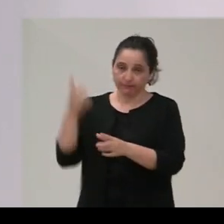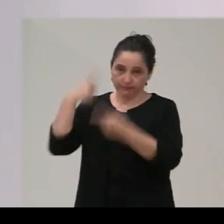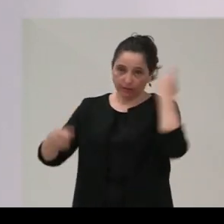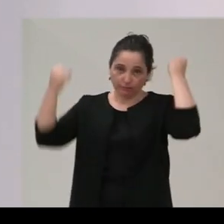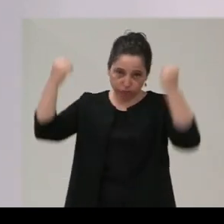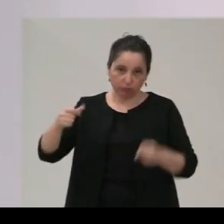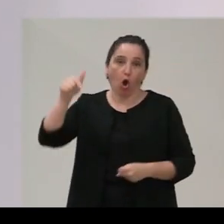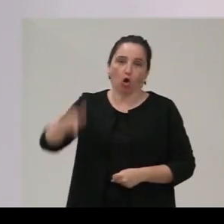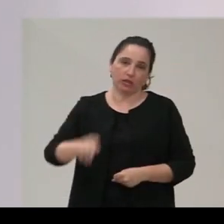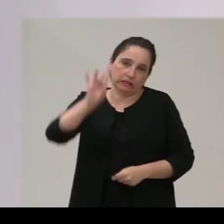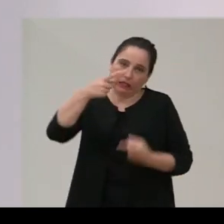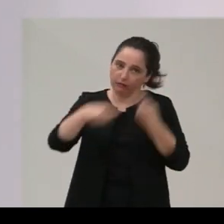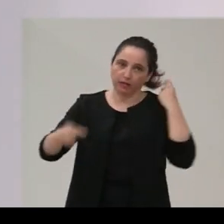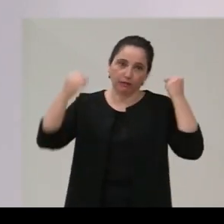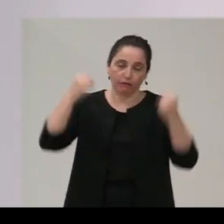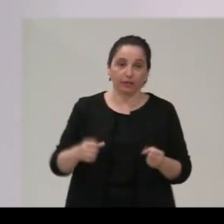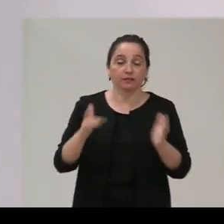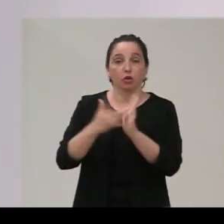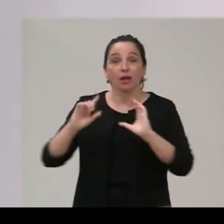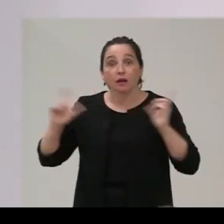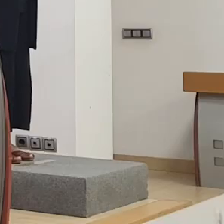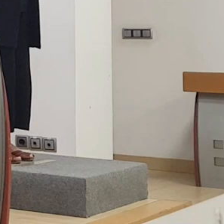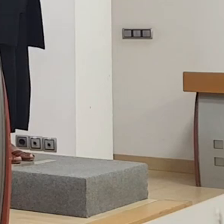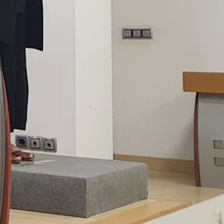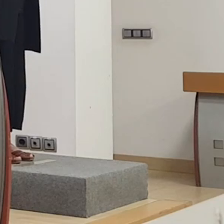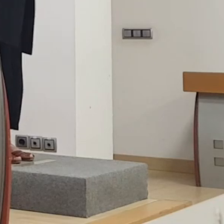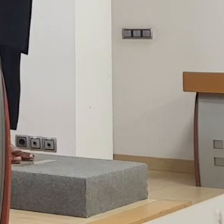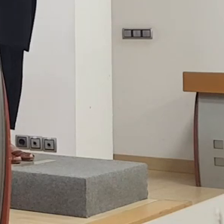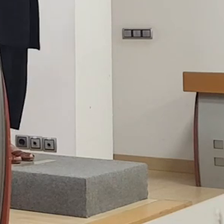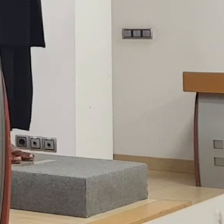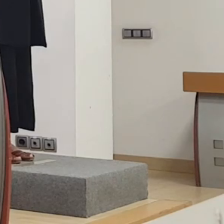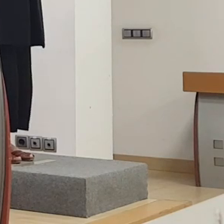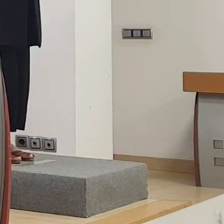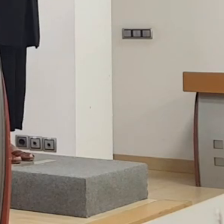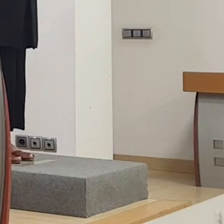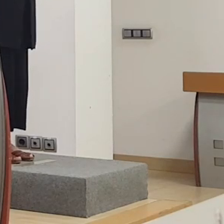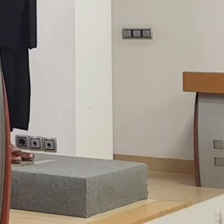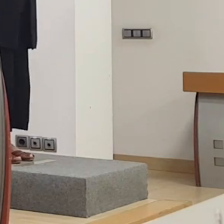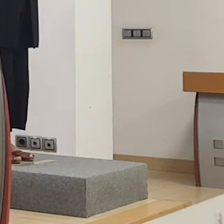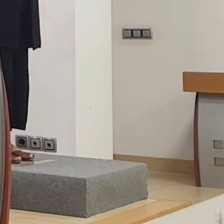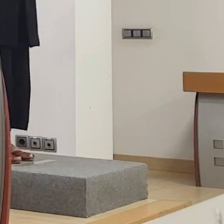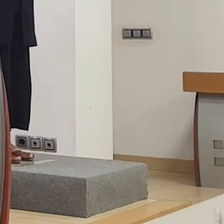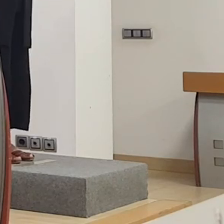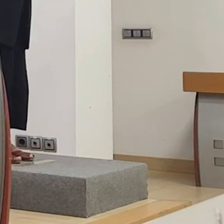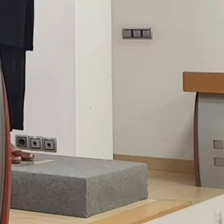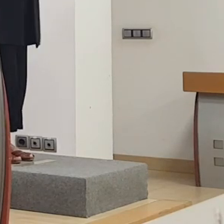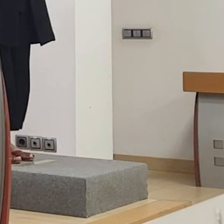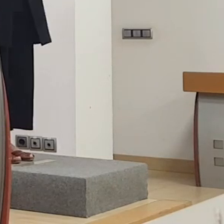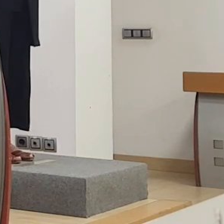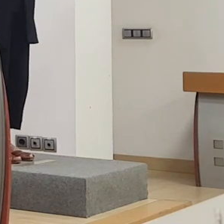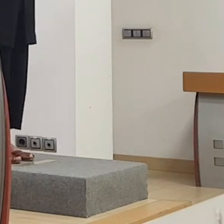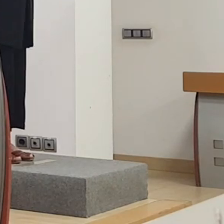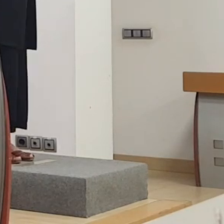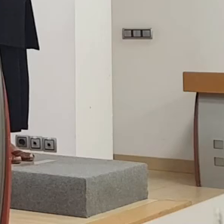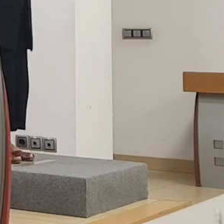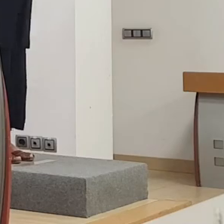han notado, es una reunión que después seguirá con reuniones ya individuales de todos los consejeros porque hemos